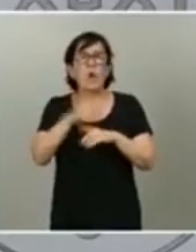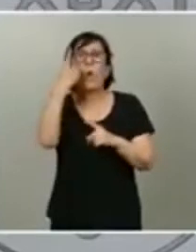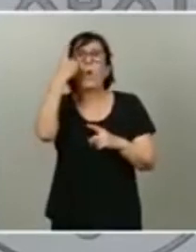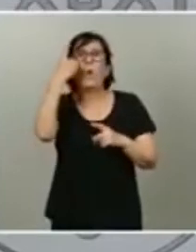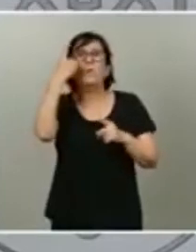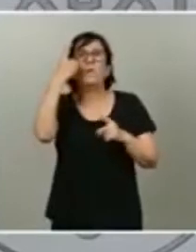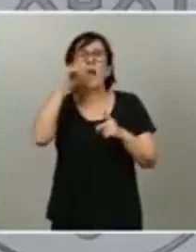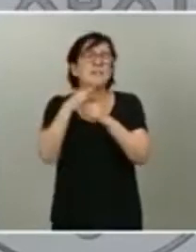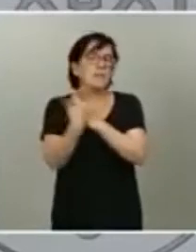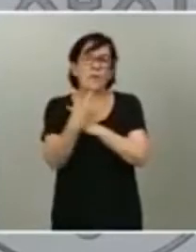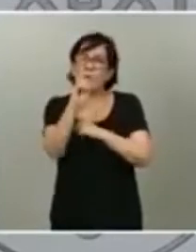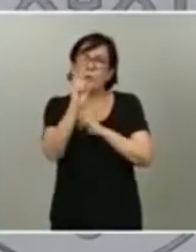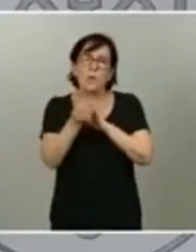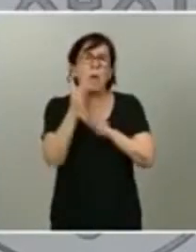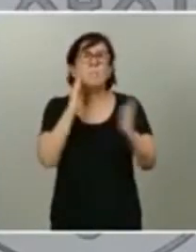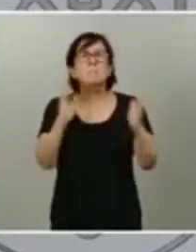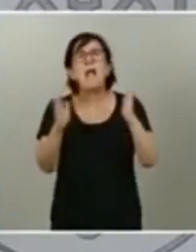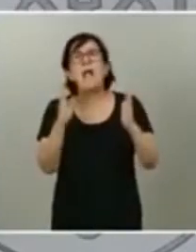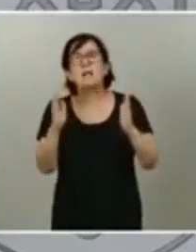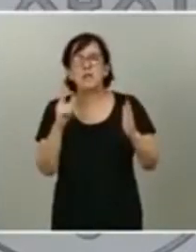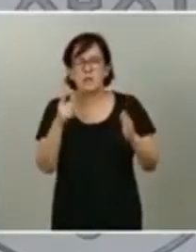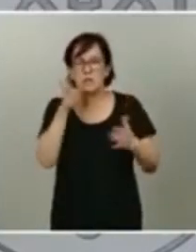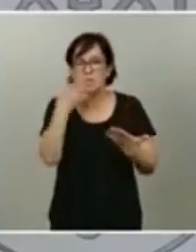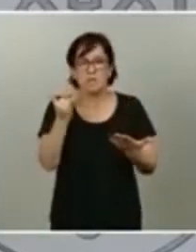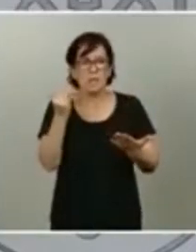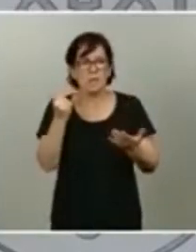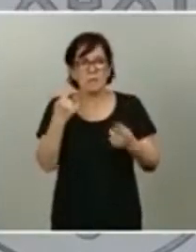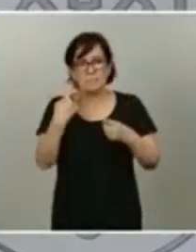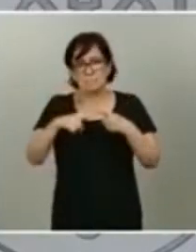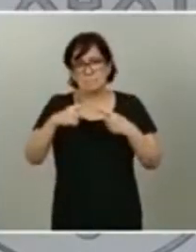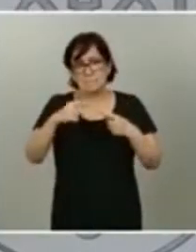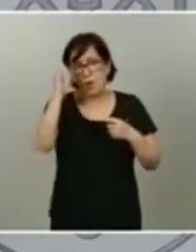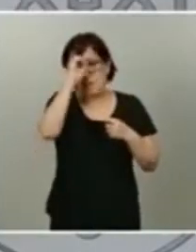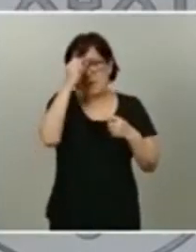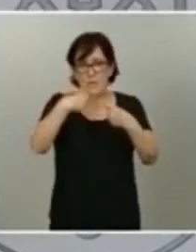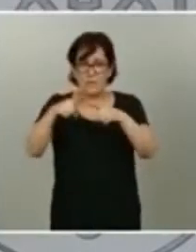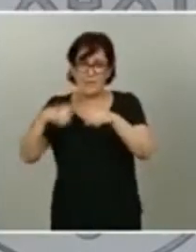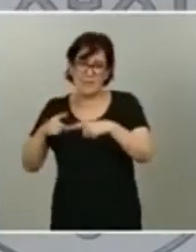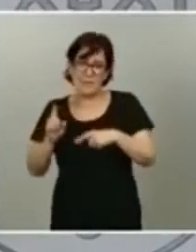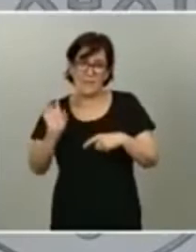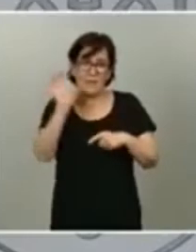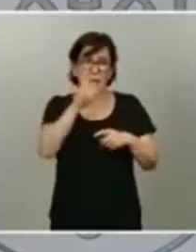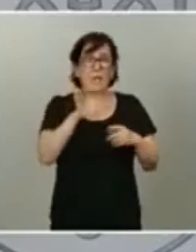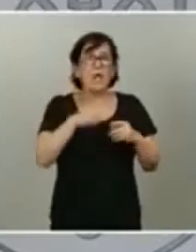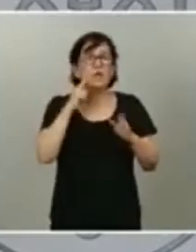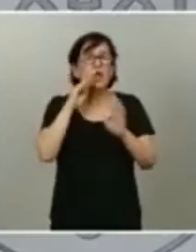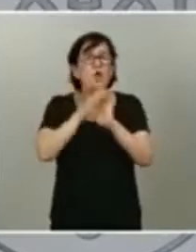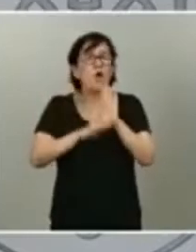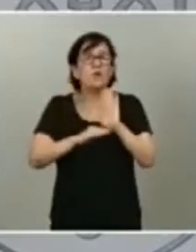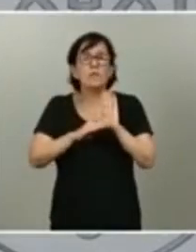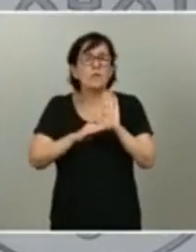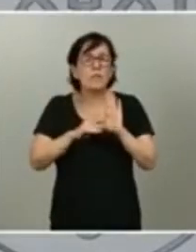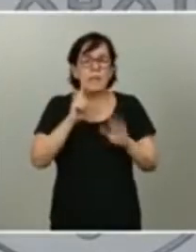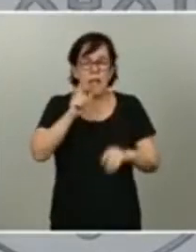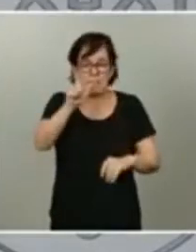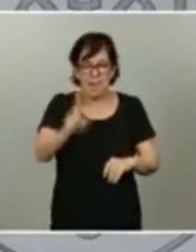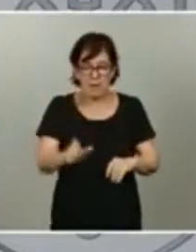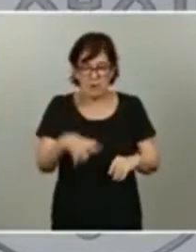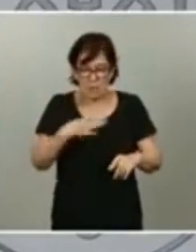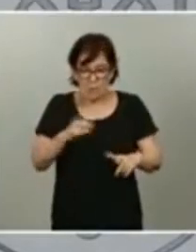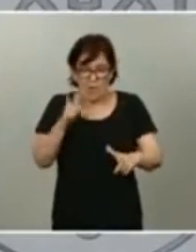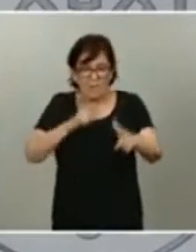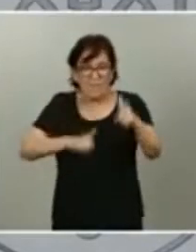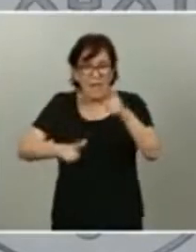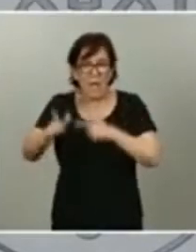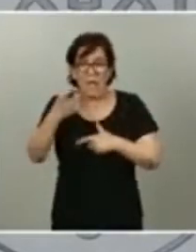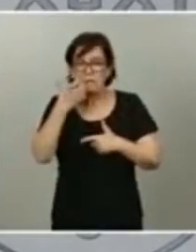a un único periodo de tiempo saben que hay posiciones distintas sino que realmente se den las condiciones para que la persona pueda viajar si se trata